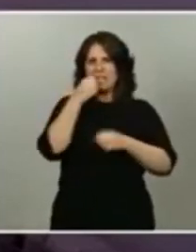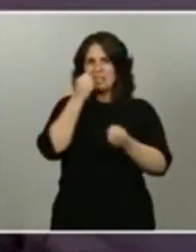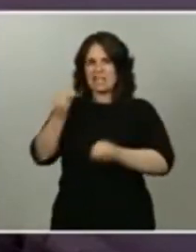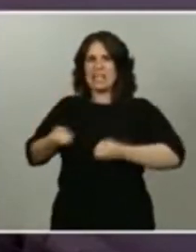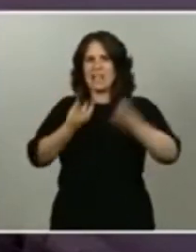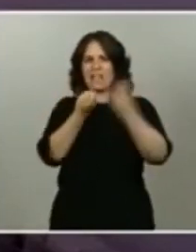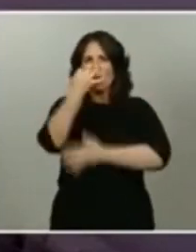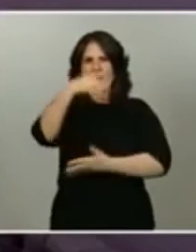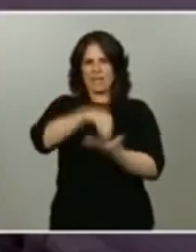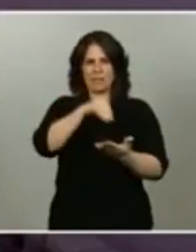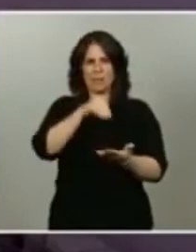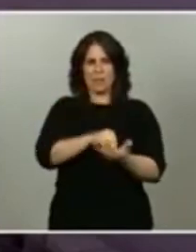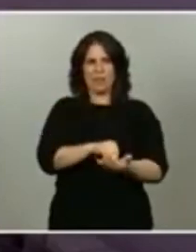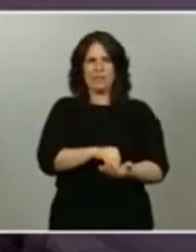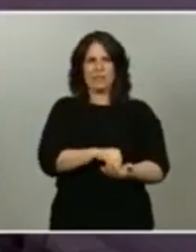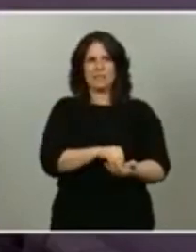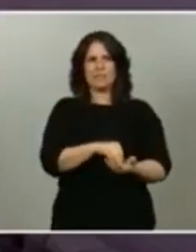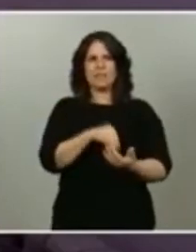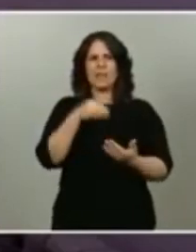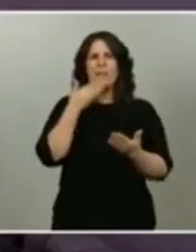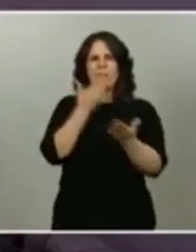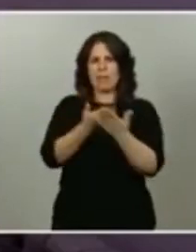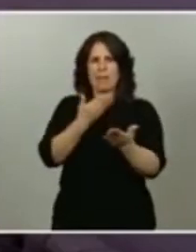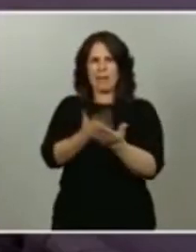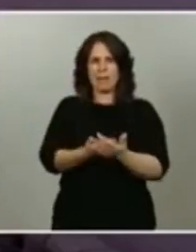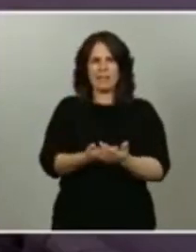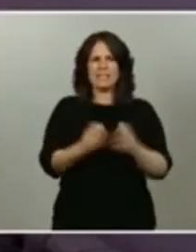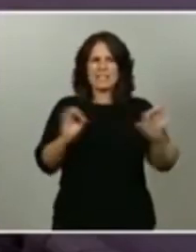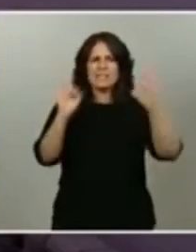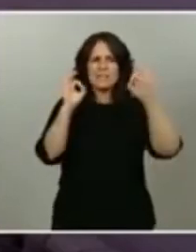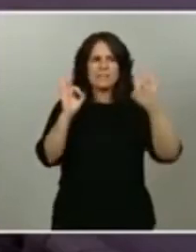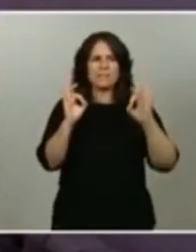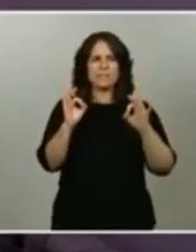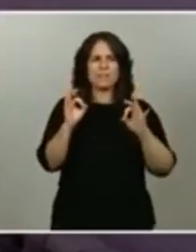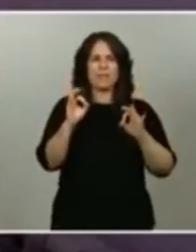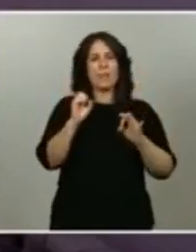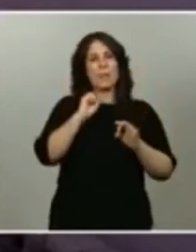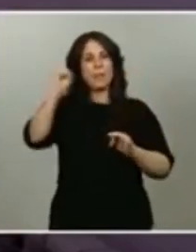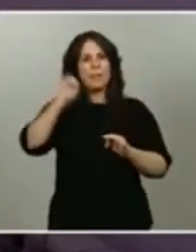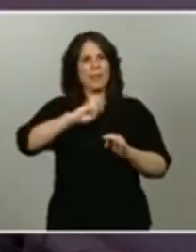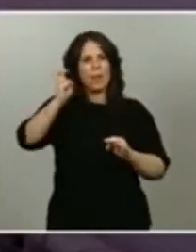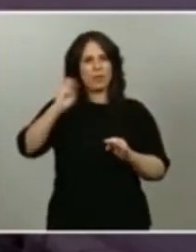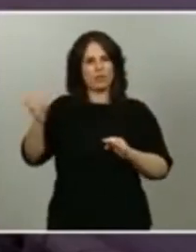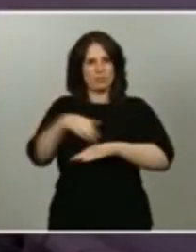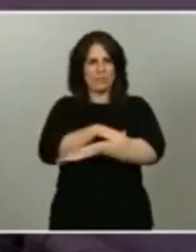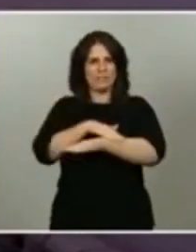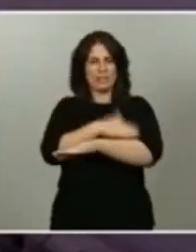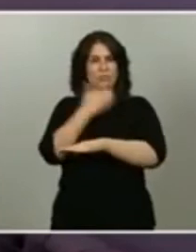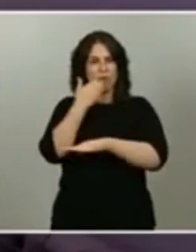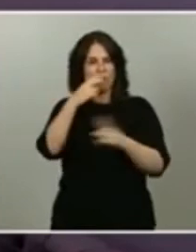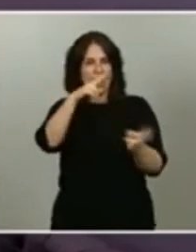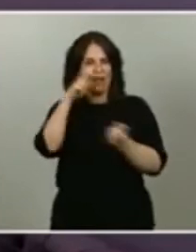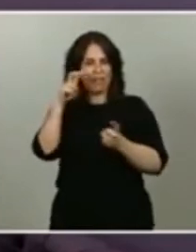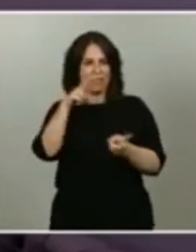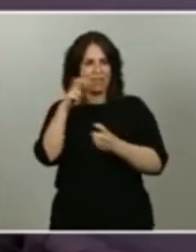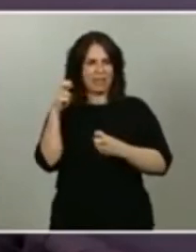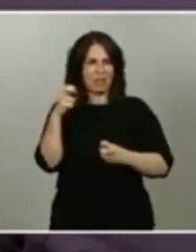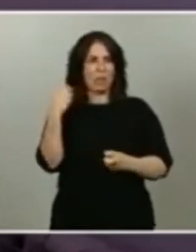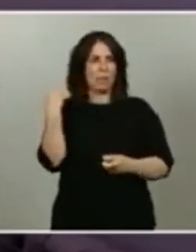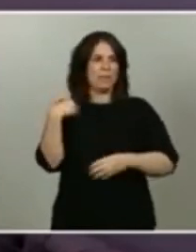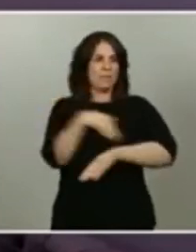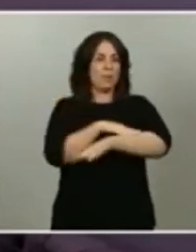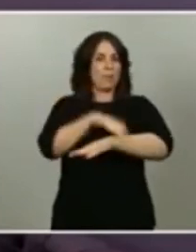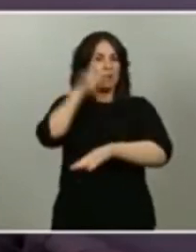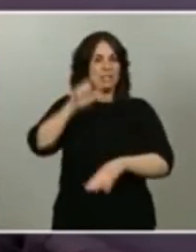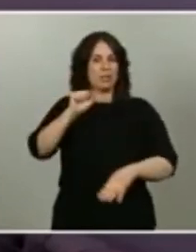muchas de estas demandas en concreto ministra dependen de otros ministerios como el de hacienda y al respecto fue el propio ministro Ávalos quien se